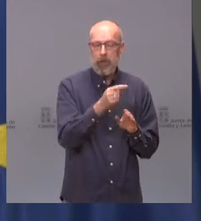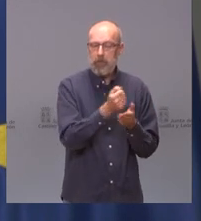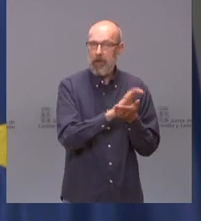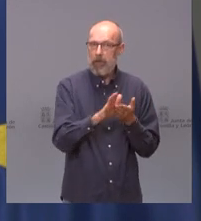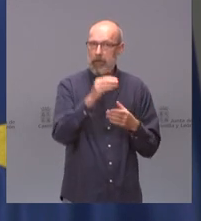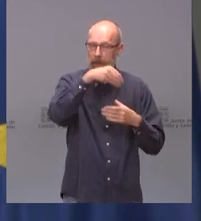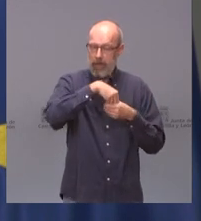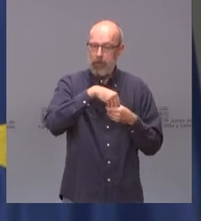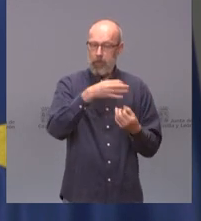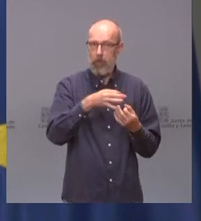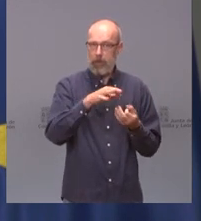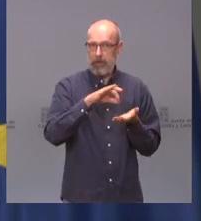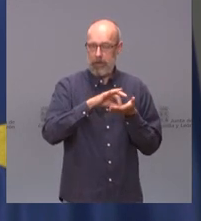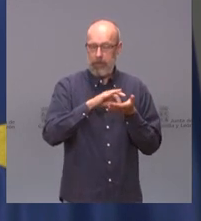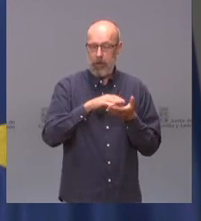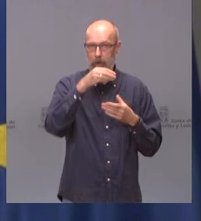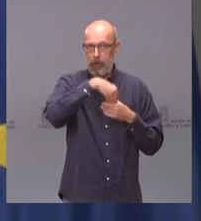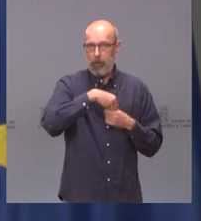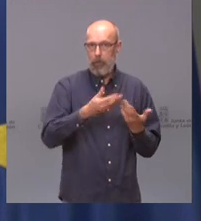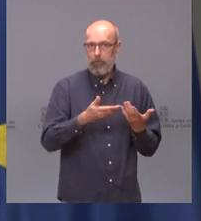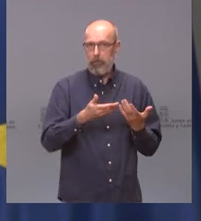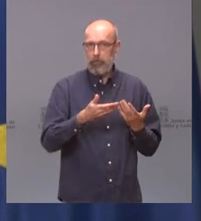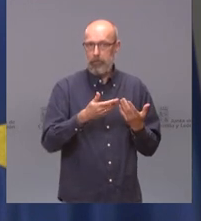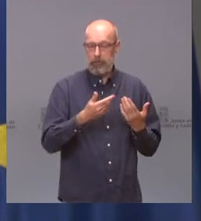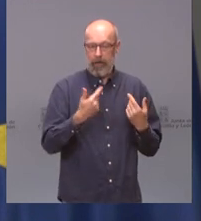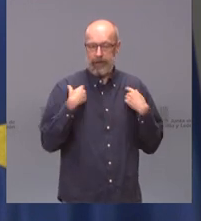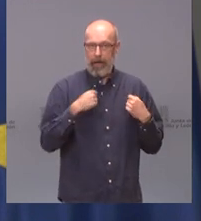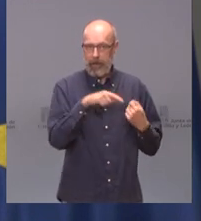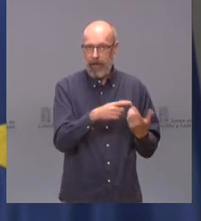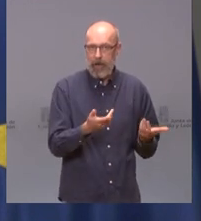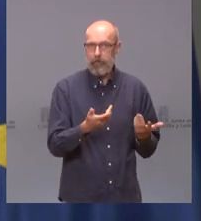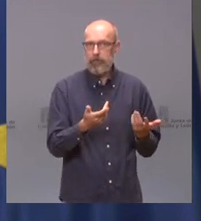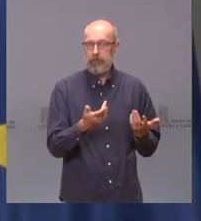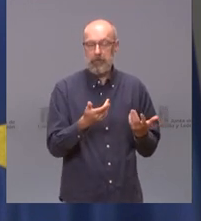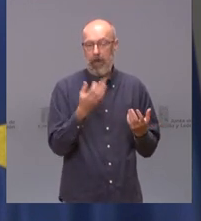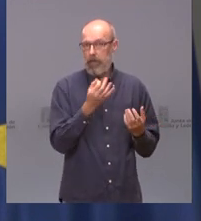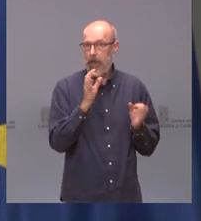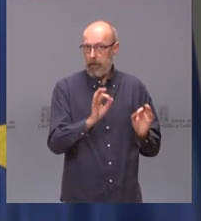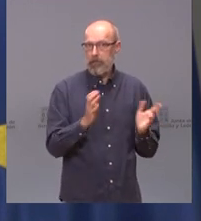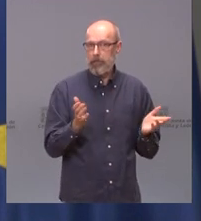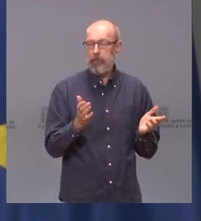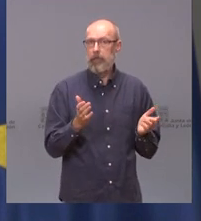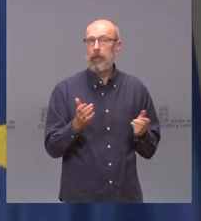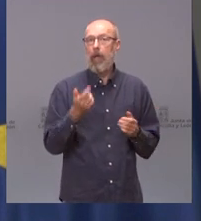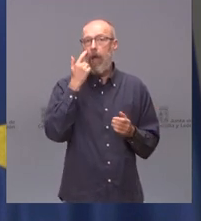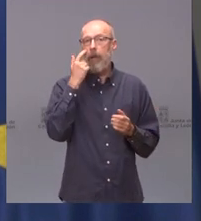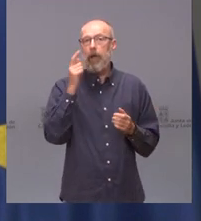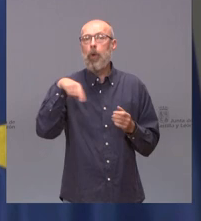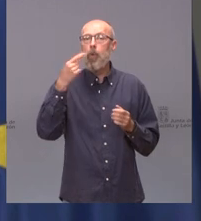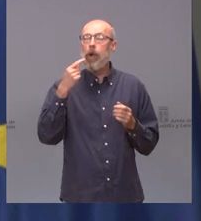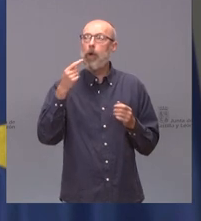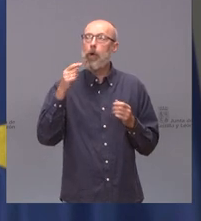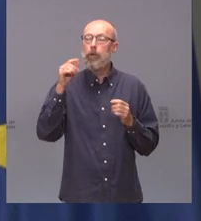prestaciones del SACIL y que ha de ser así. Y veremos cómo se engancha una cosa con otra.